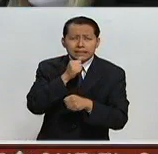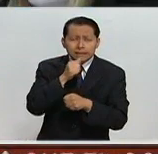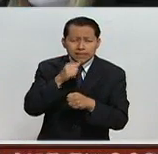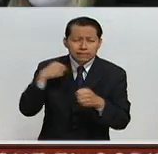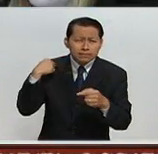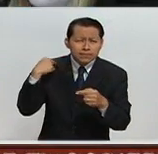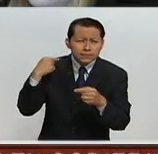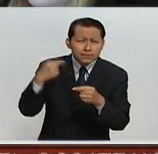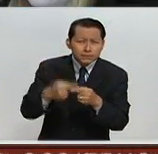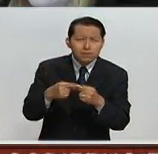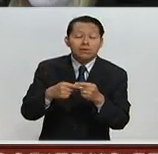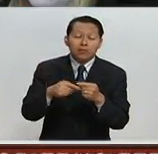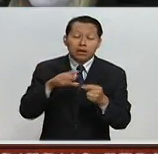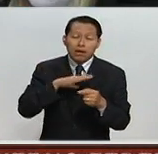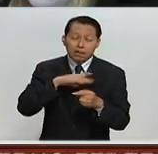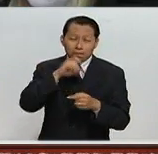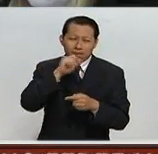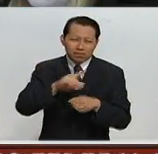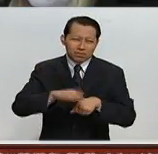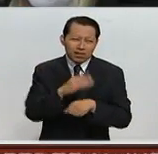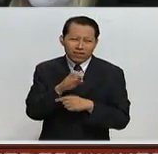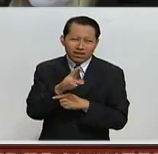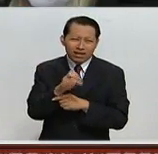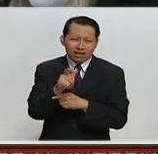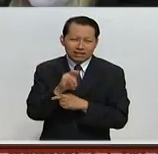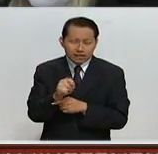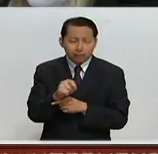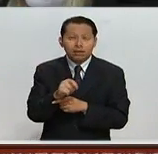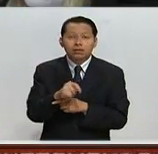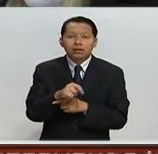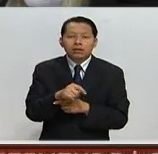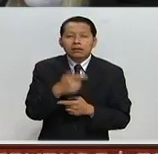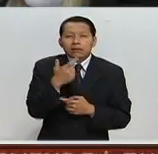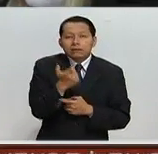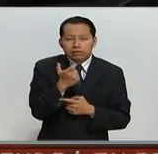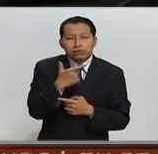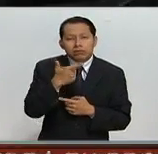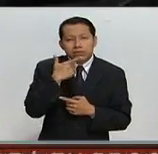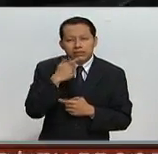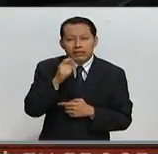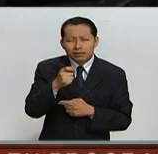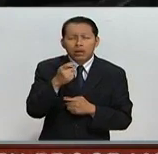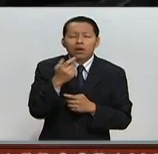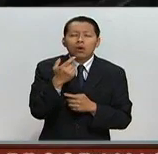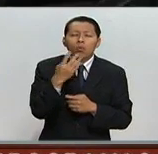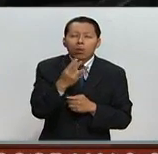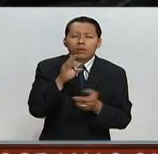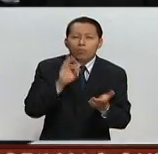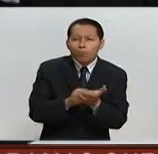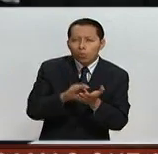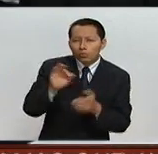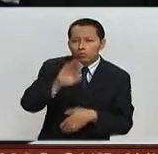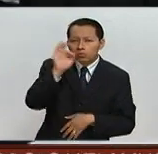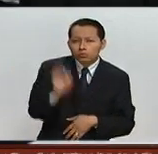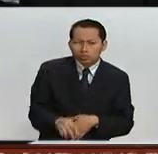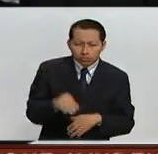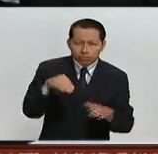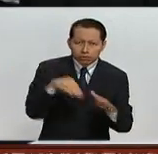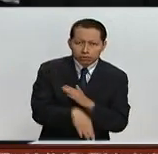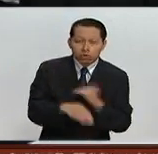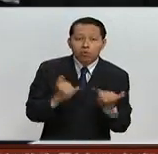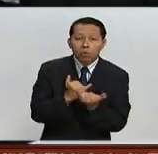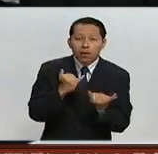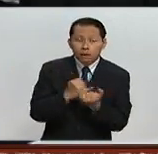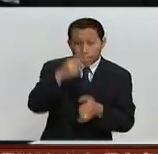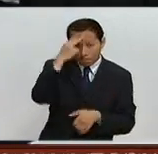que dio la victoria al Brexit. La moneda británica sufrió más de cuatro puntos porcentuales de caída. el peso